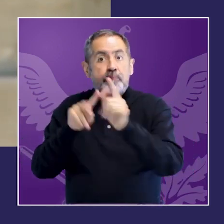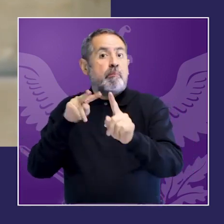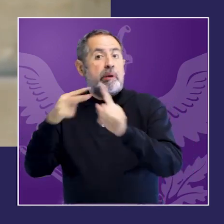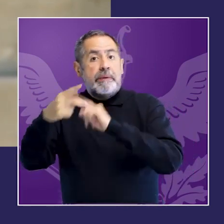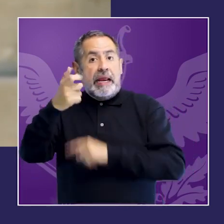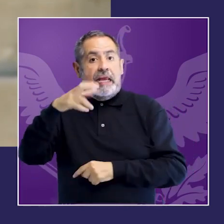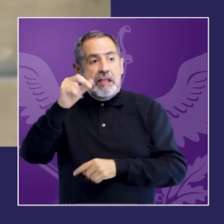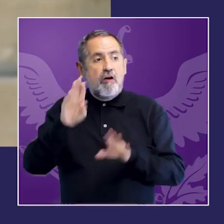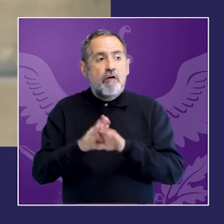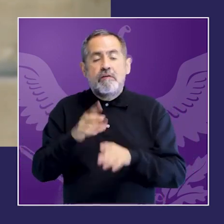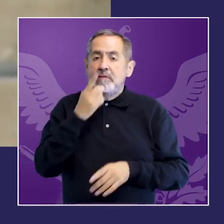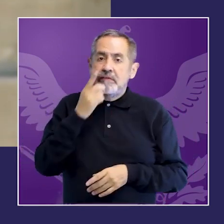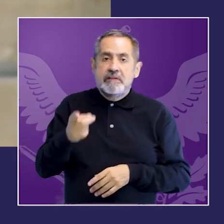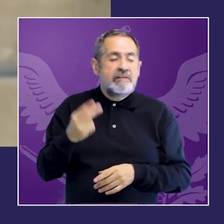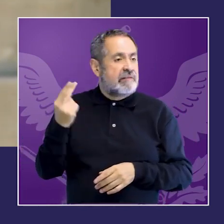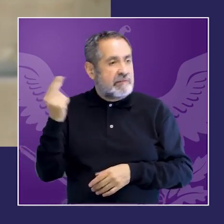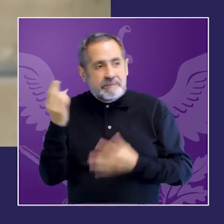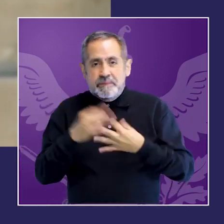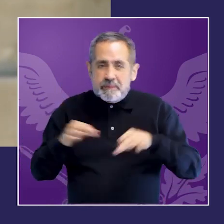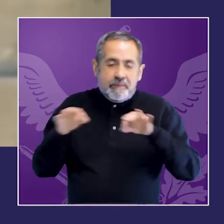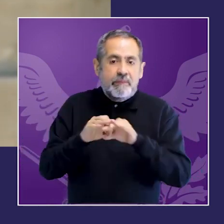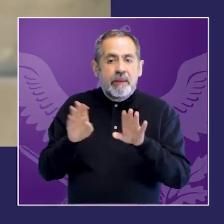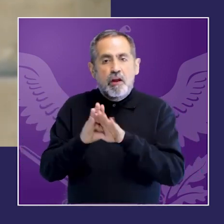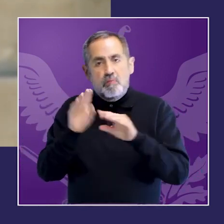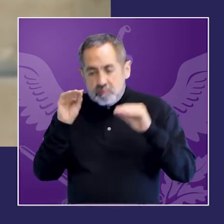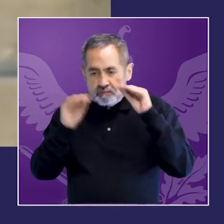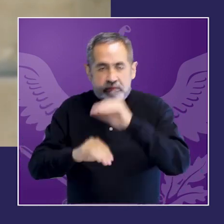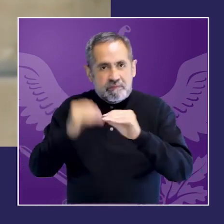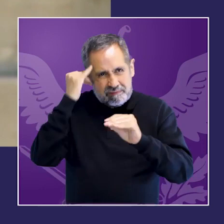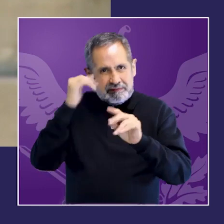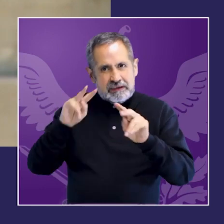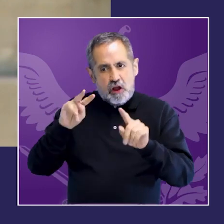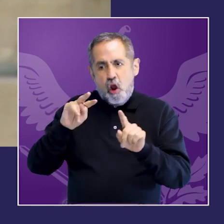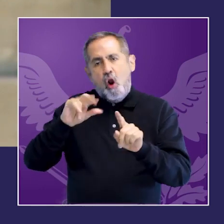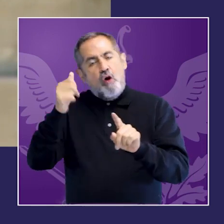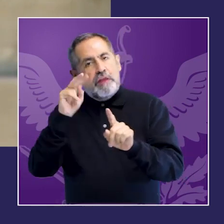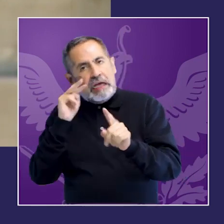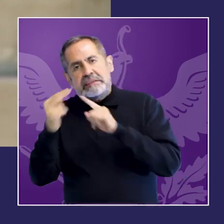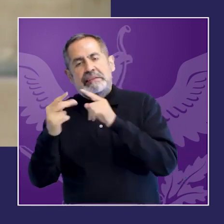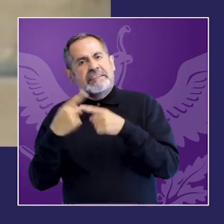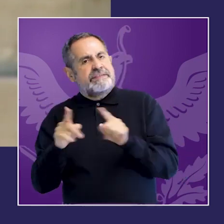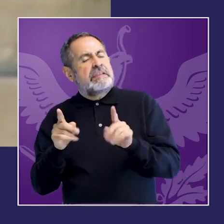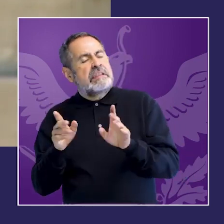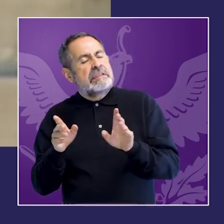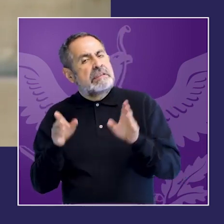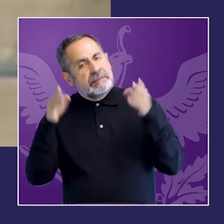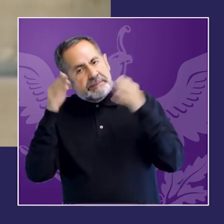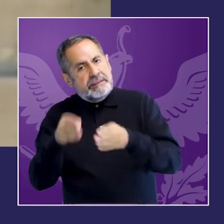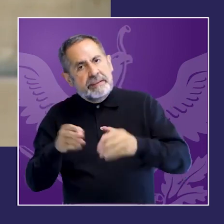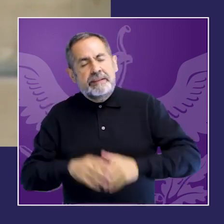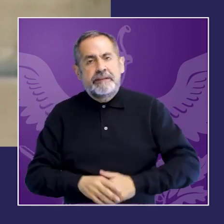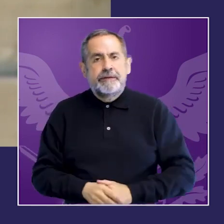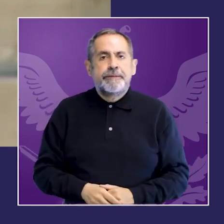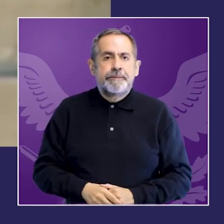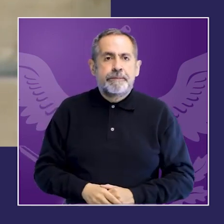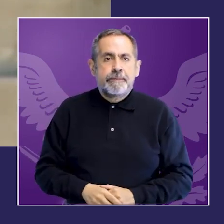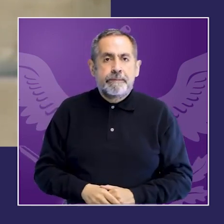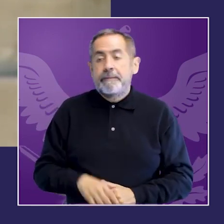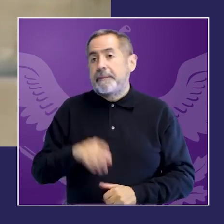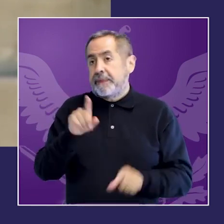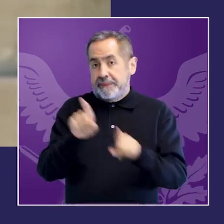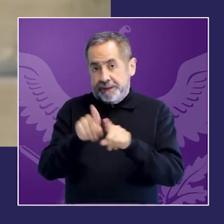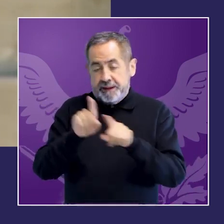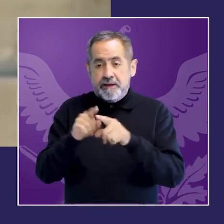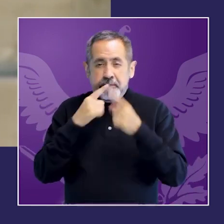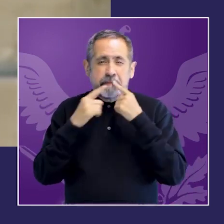fundamental en el cumplimiento de la garantía de los estados de promover vidas libres de violencias y ahí vimos que los casos